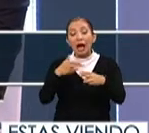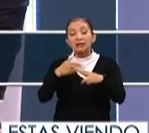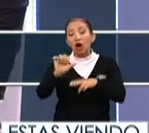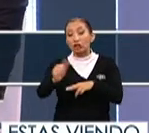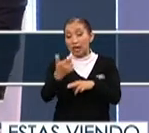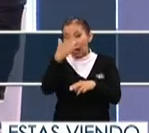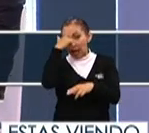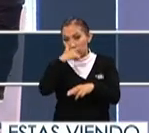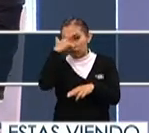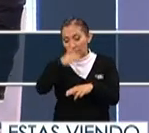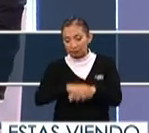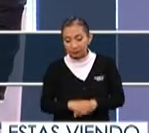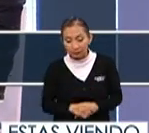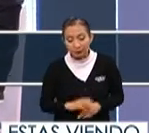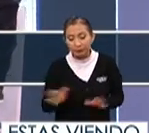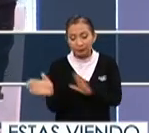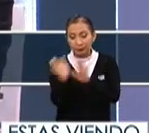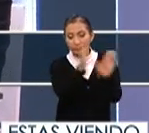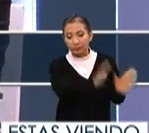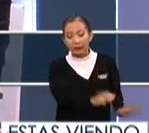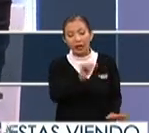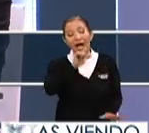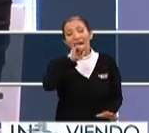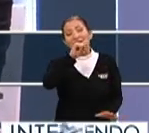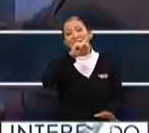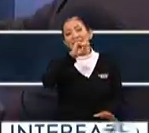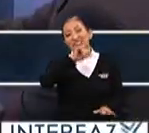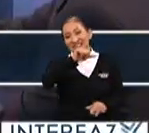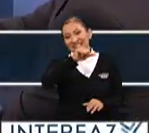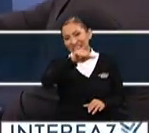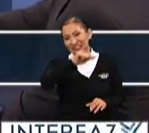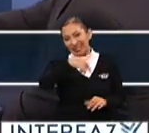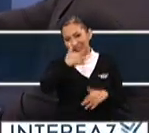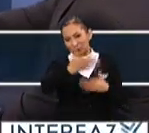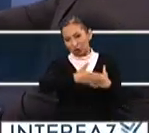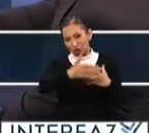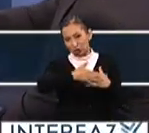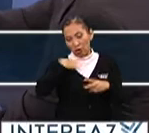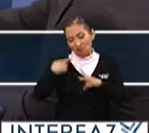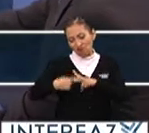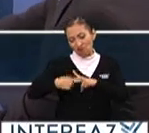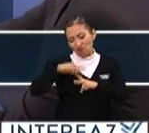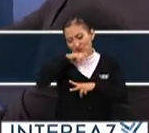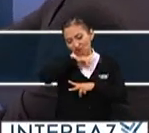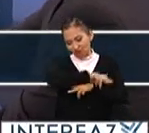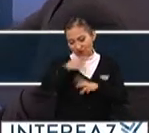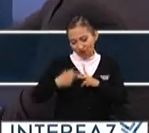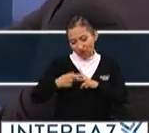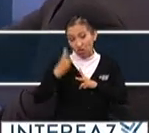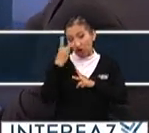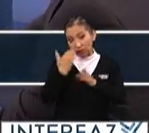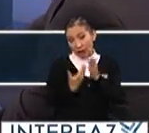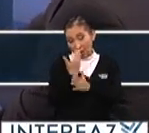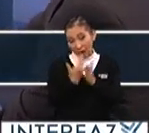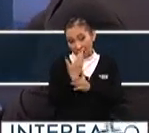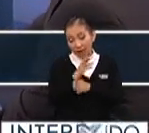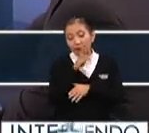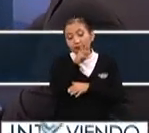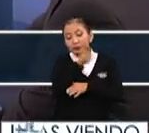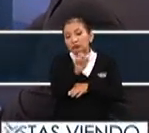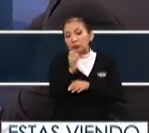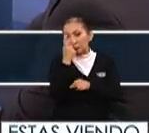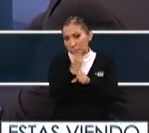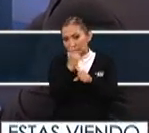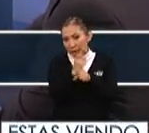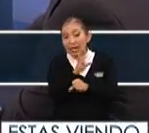de las 11 de la noche. Para el caso de las alcaldías, de las 16 alcaldías que vamos a hacer contos rápidos, a partir de las 2 de la mañana estaramos